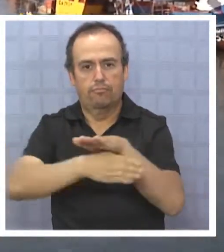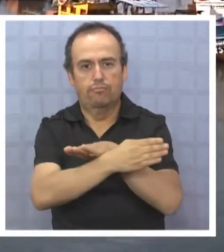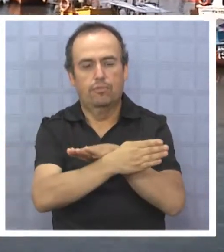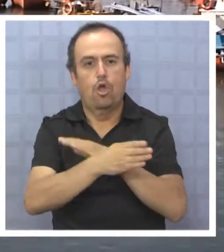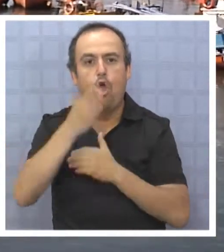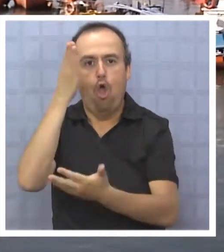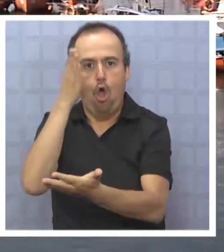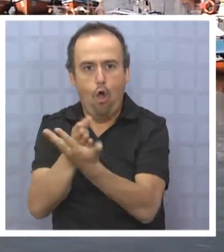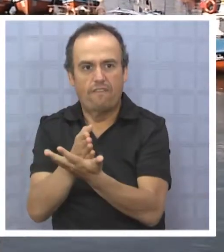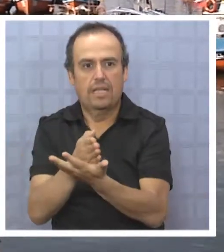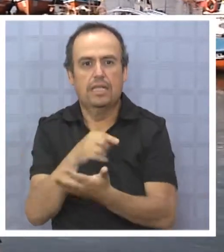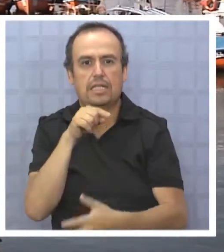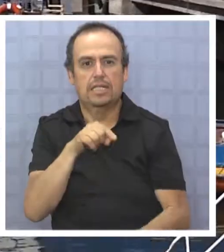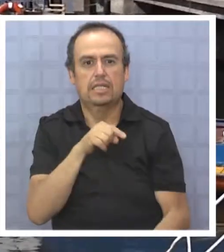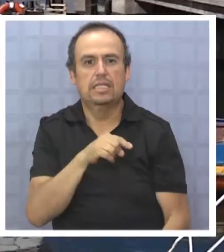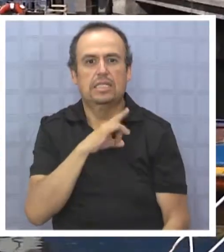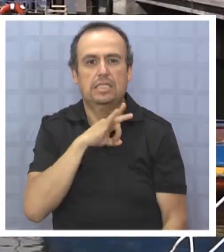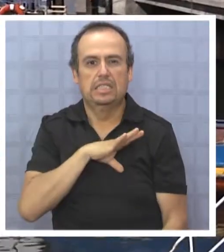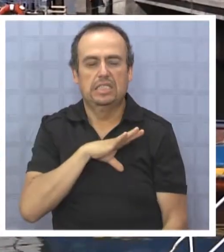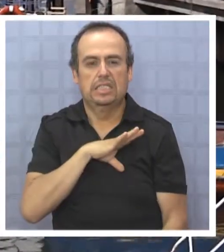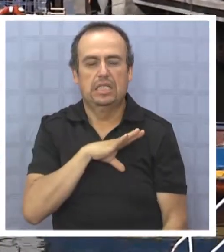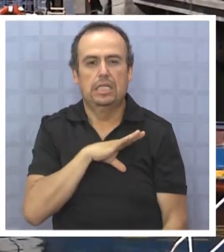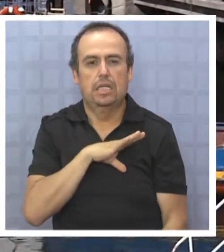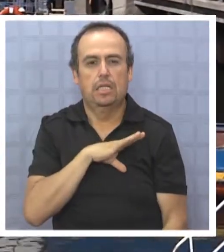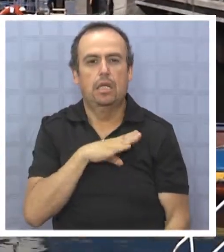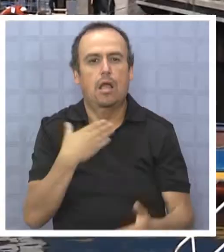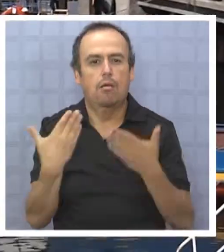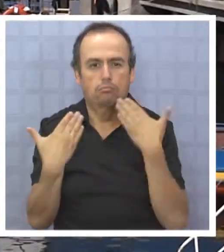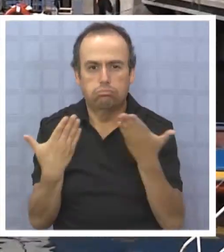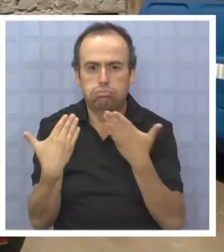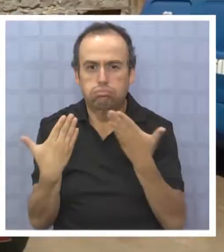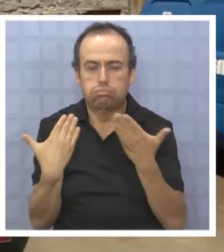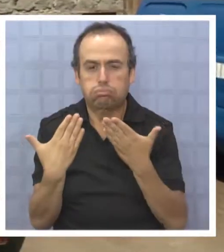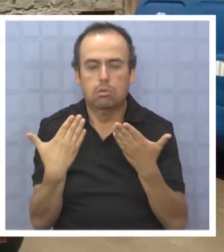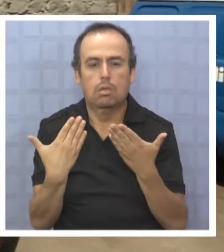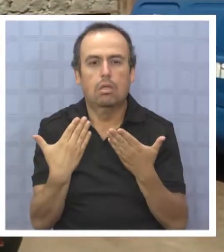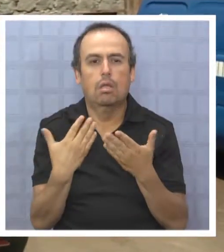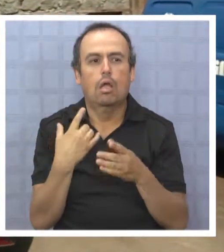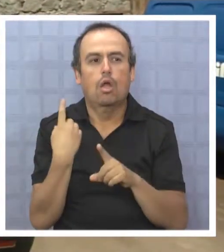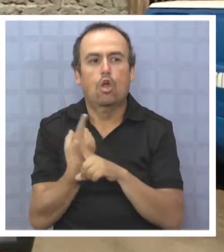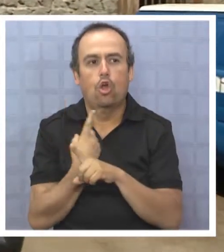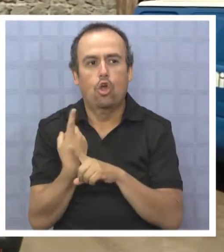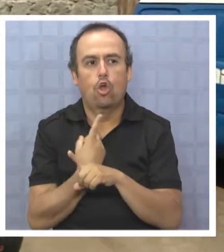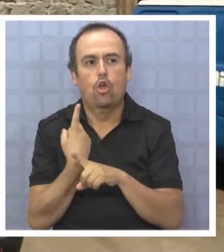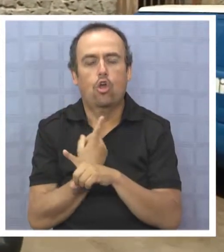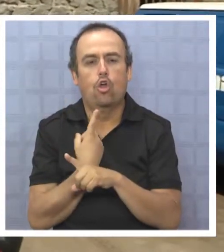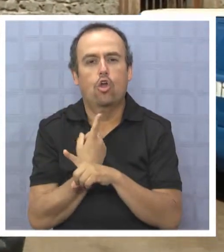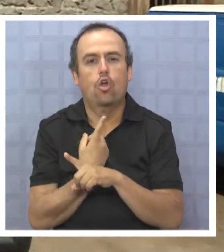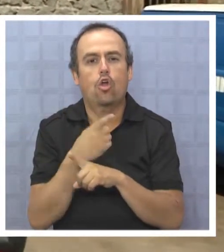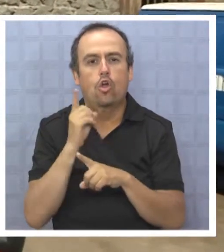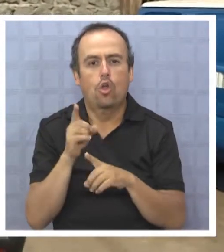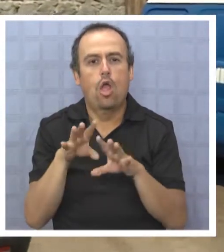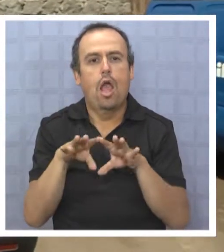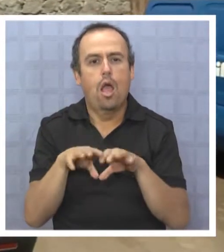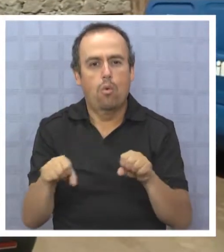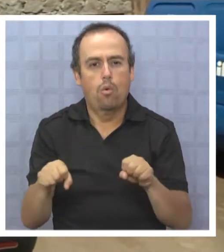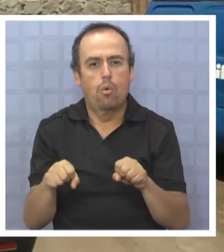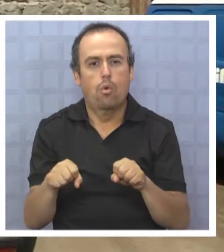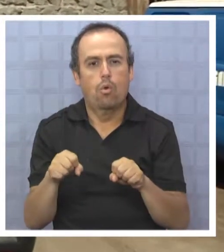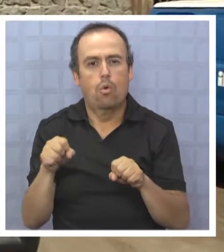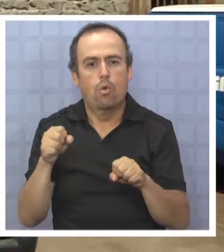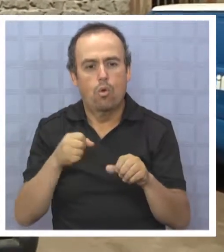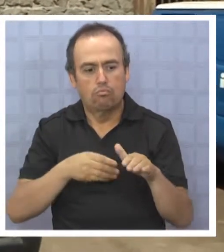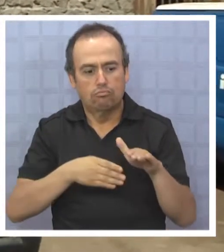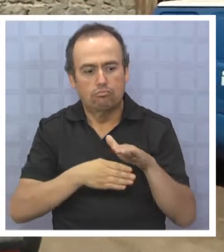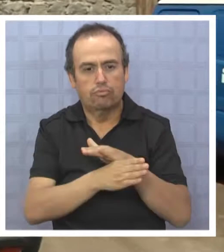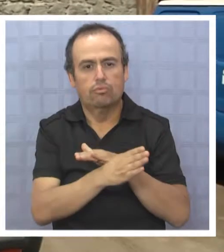al Estado de Chile a dialogar para que en ese diálogo se acuerde una salida